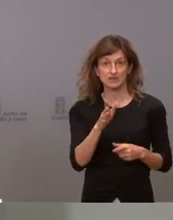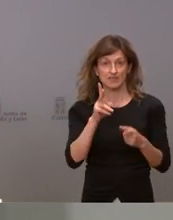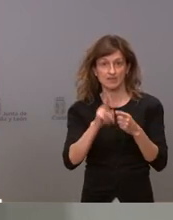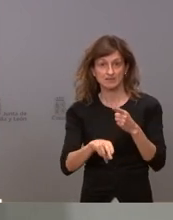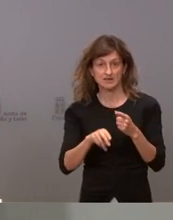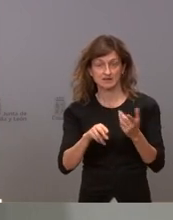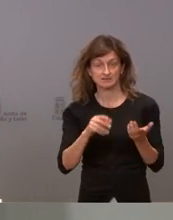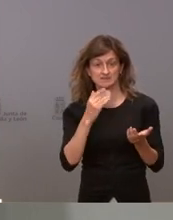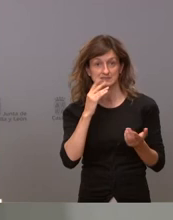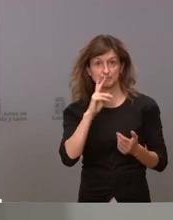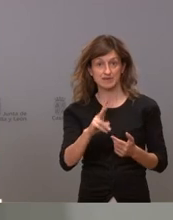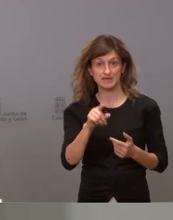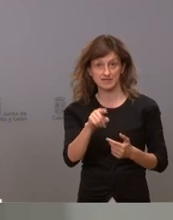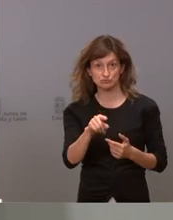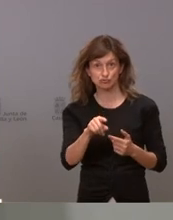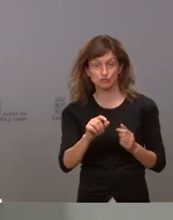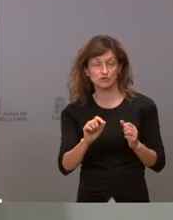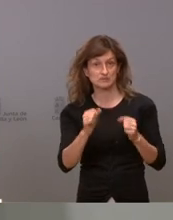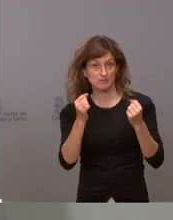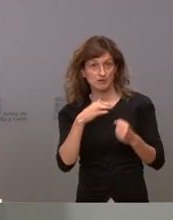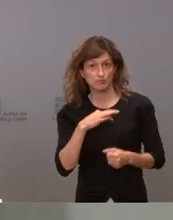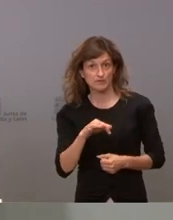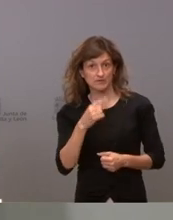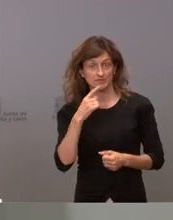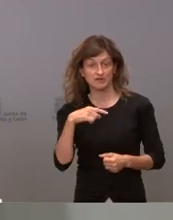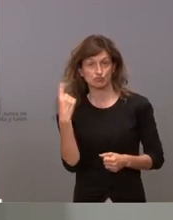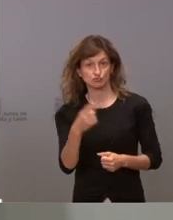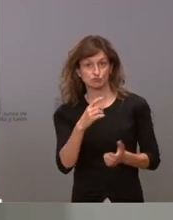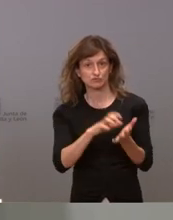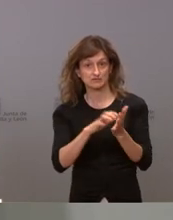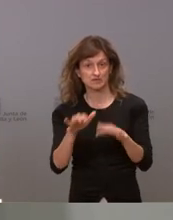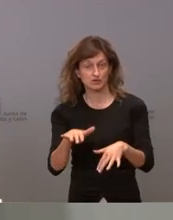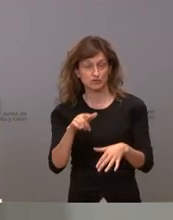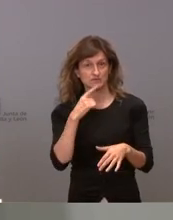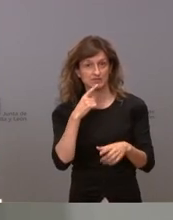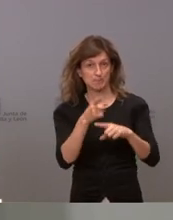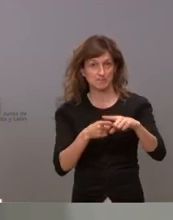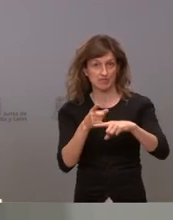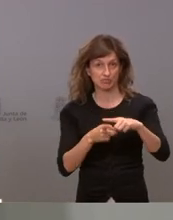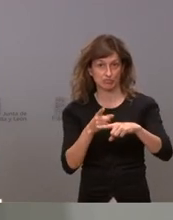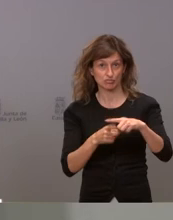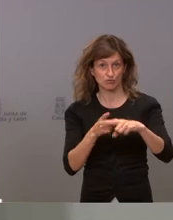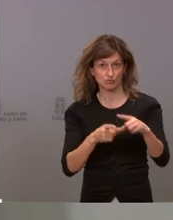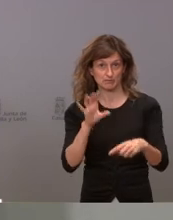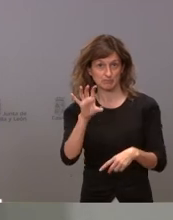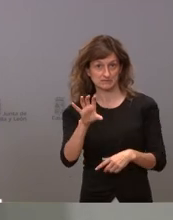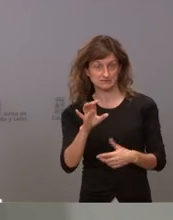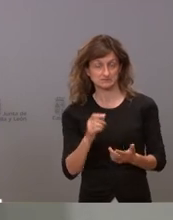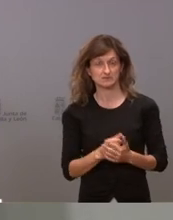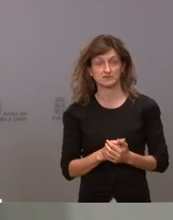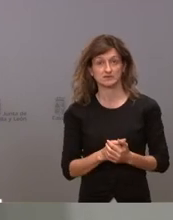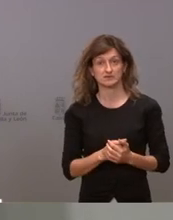crisis y cuando uno ve eso pues ve que nosotros hemos estado en el comportamiento medio del país uno puede